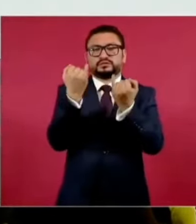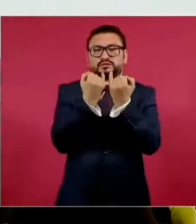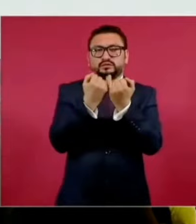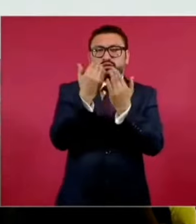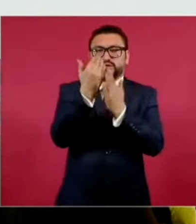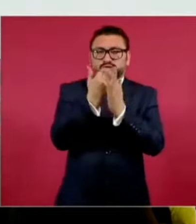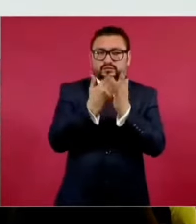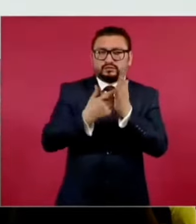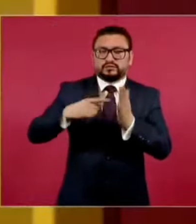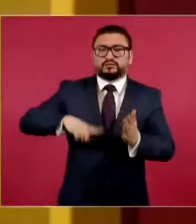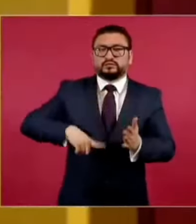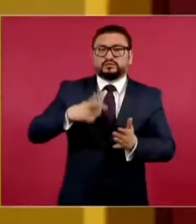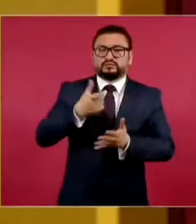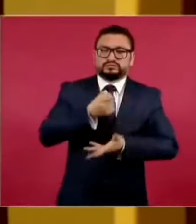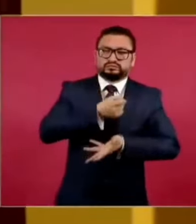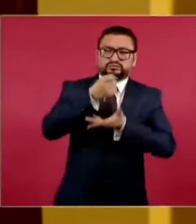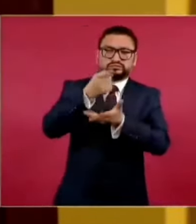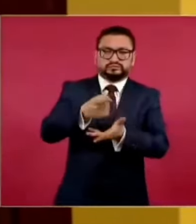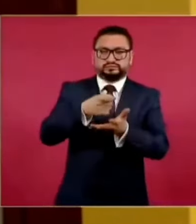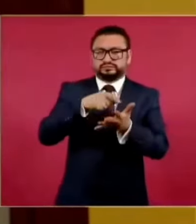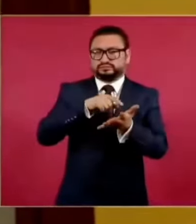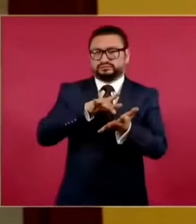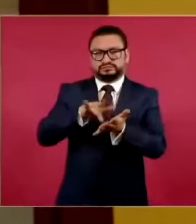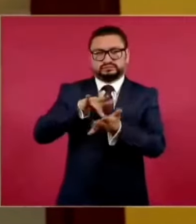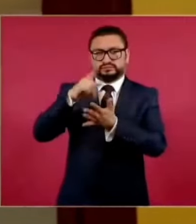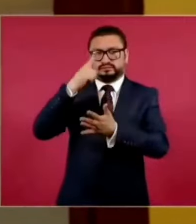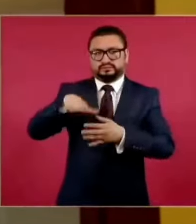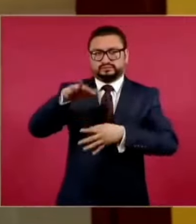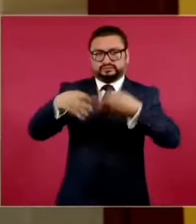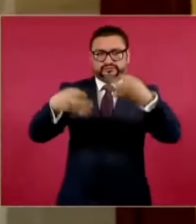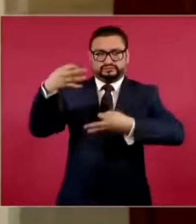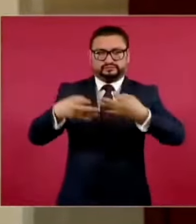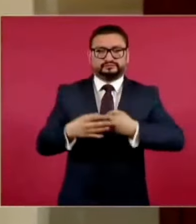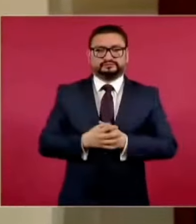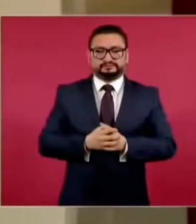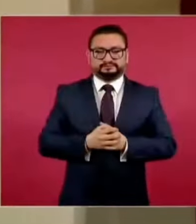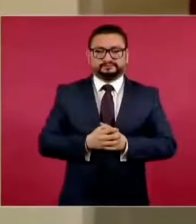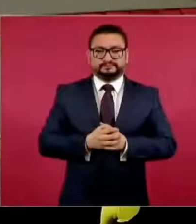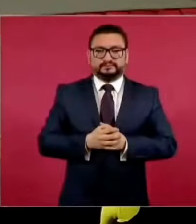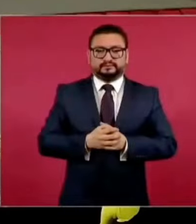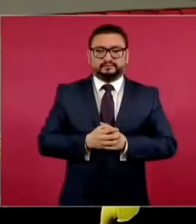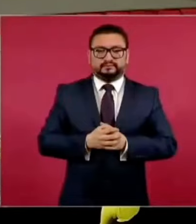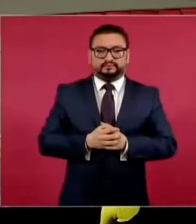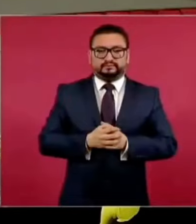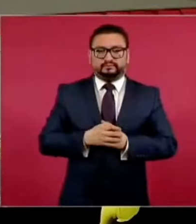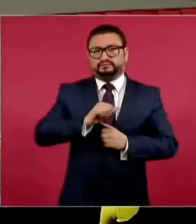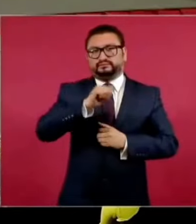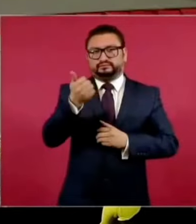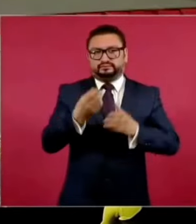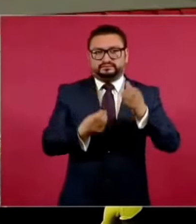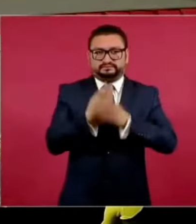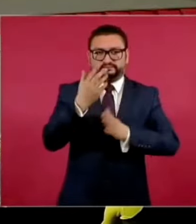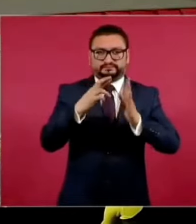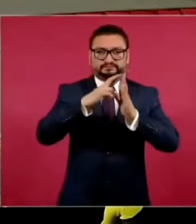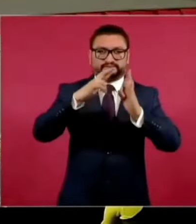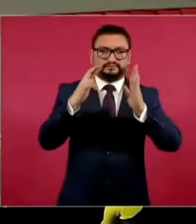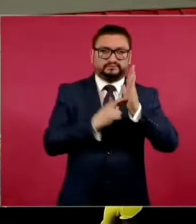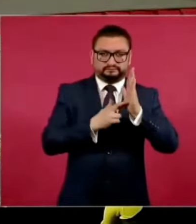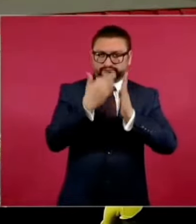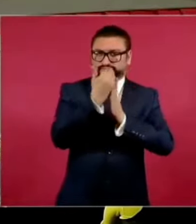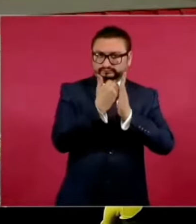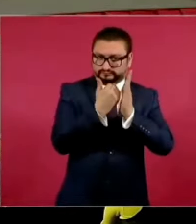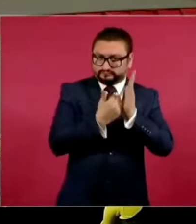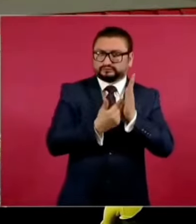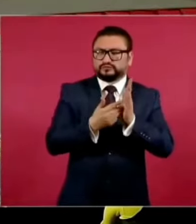presupuestos del Poder Judicial. Adelante. Nuevas reglas también, no solamente